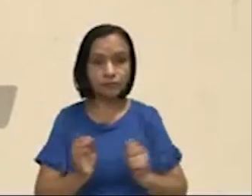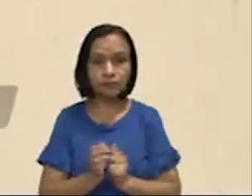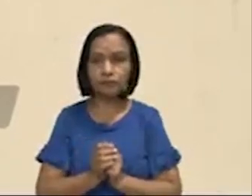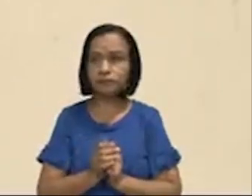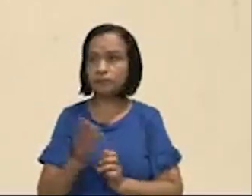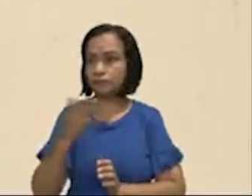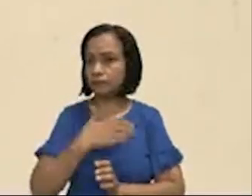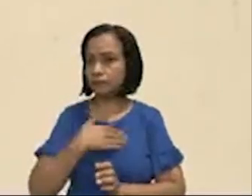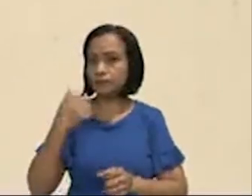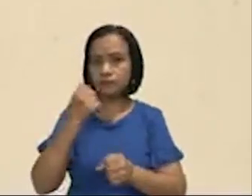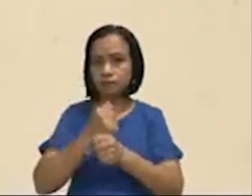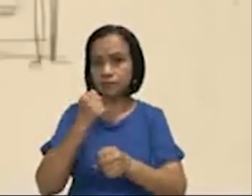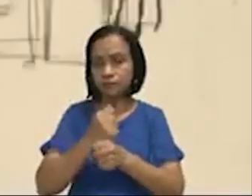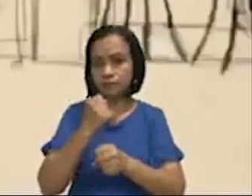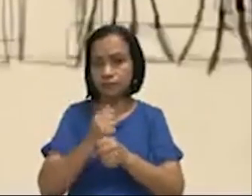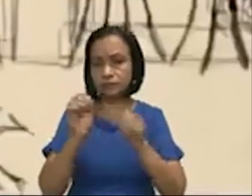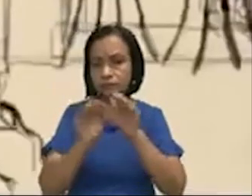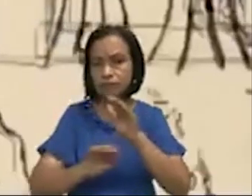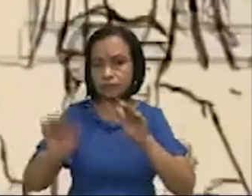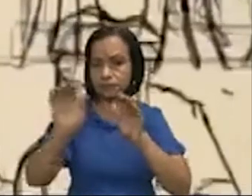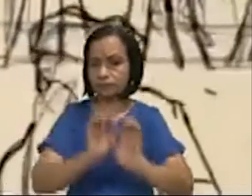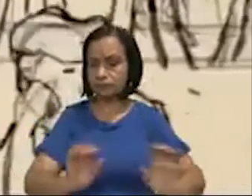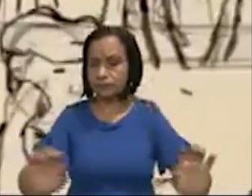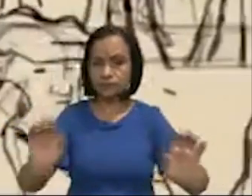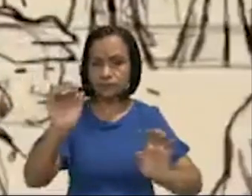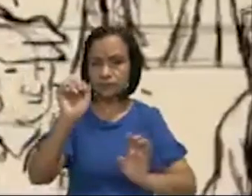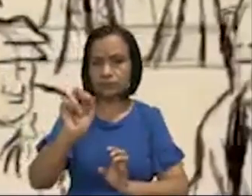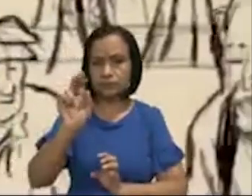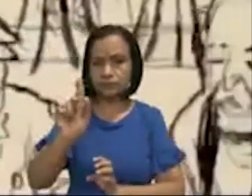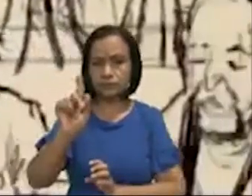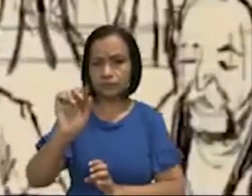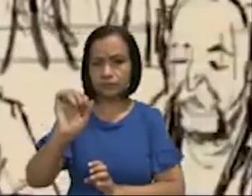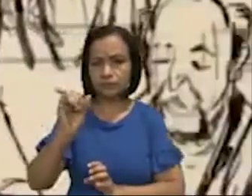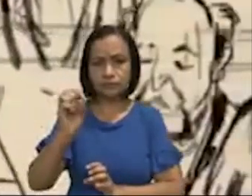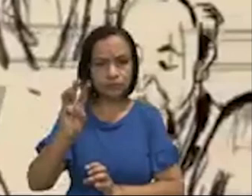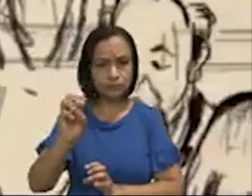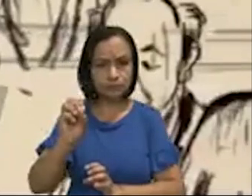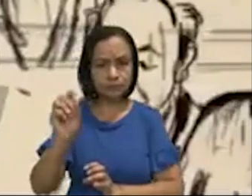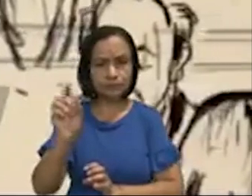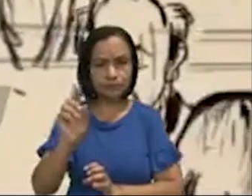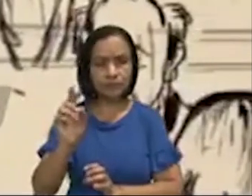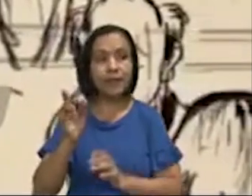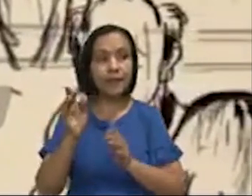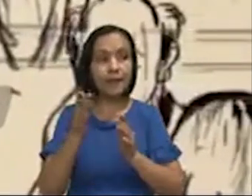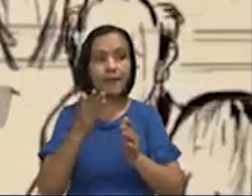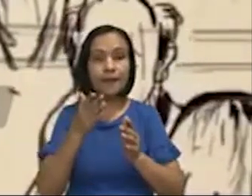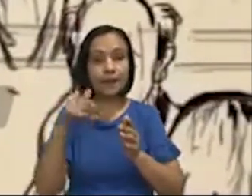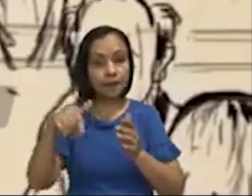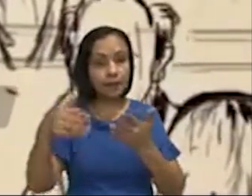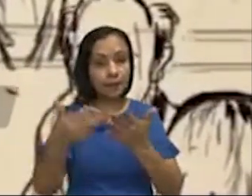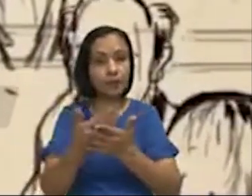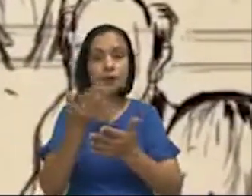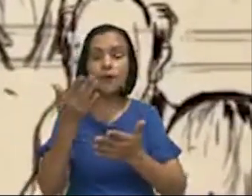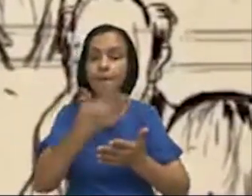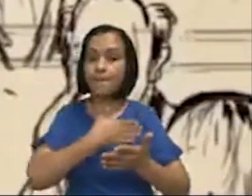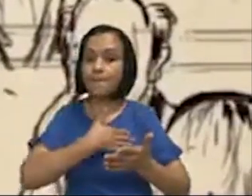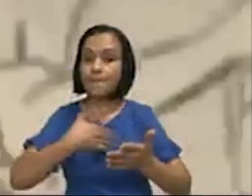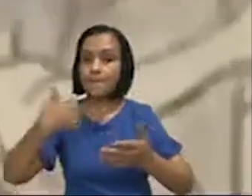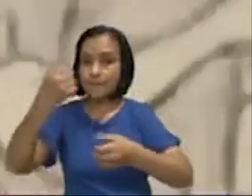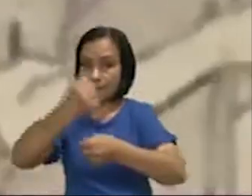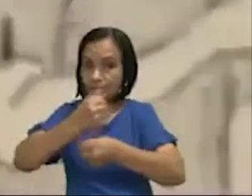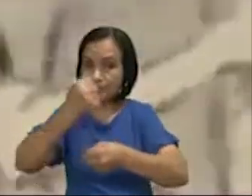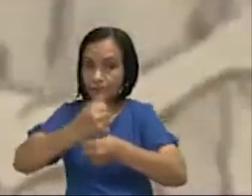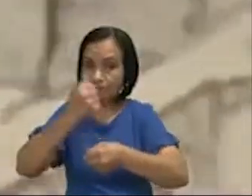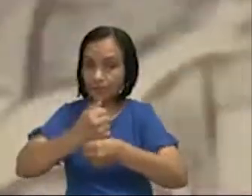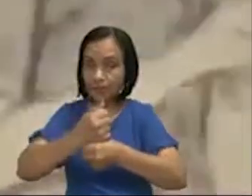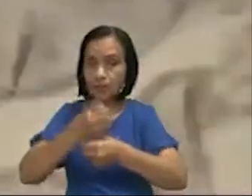exactamente qué está pasando con el niño. Ya el maestro tiene que estar preparado para identificar en los niños y las niñas si